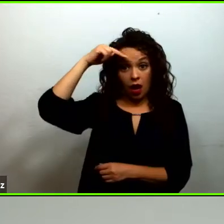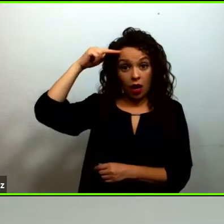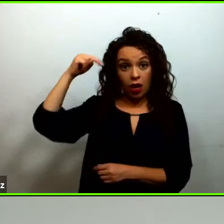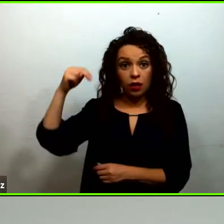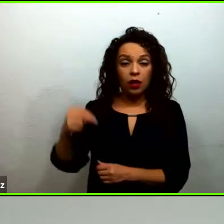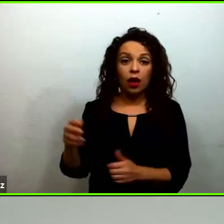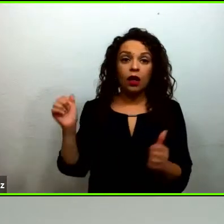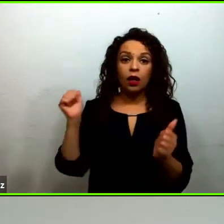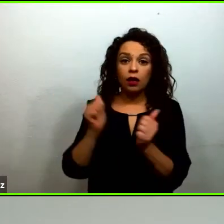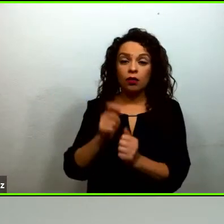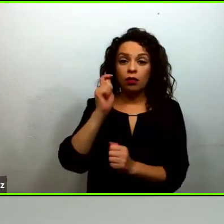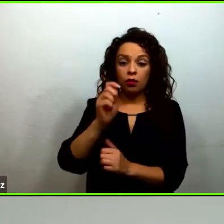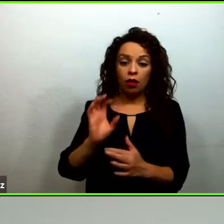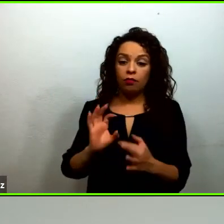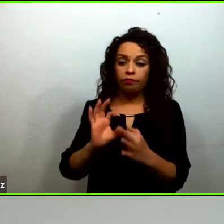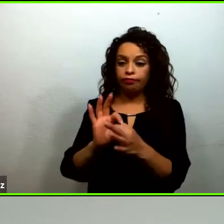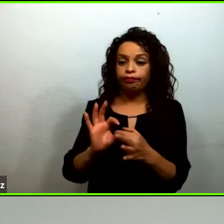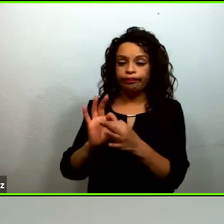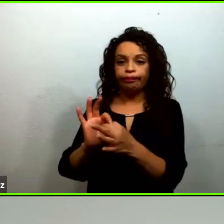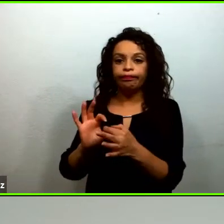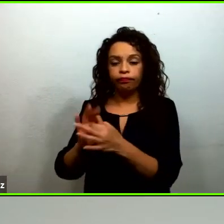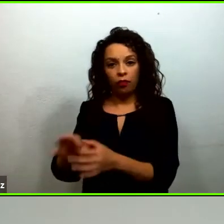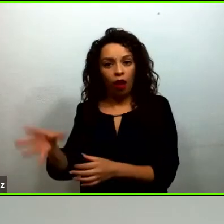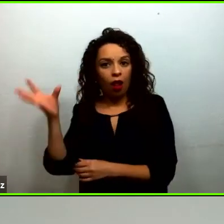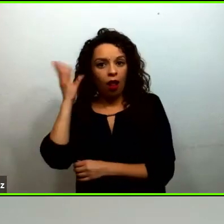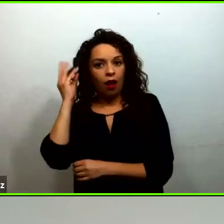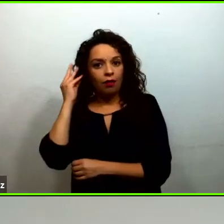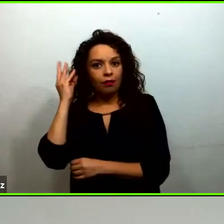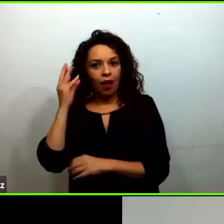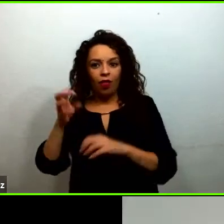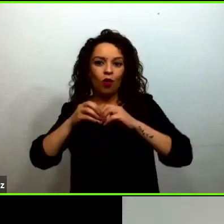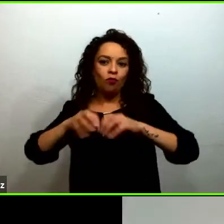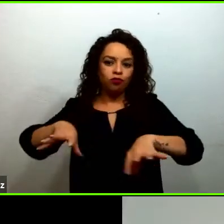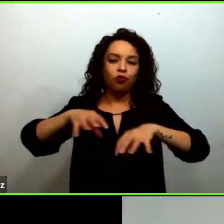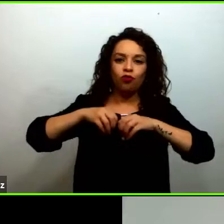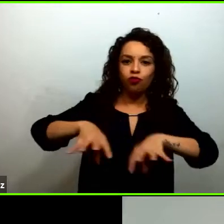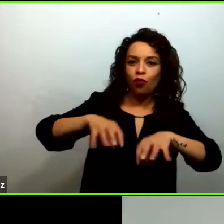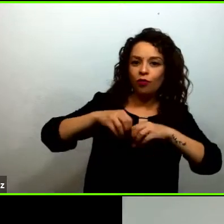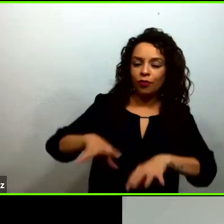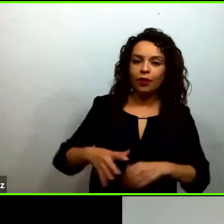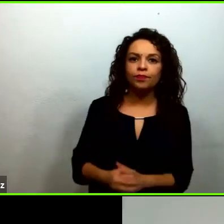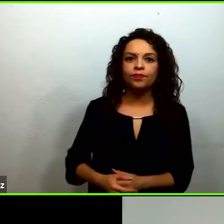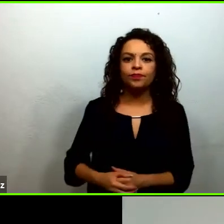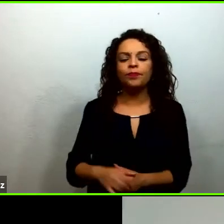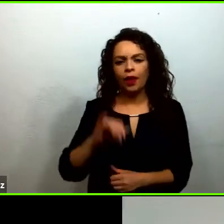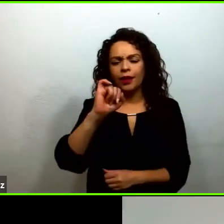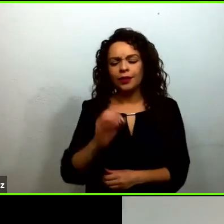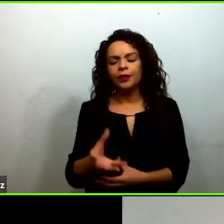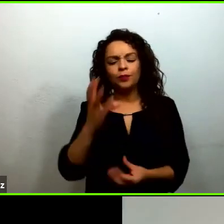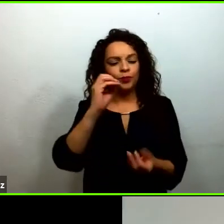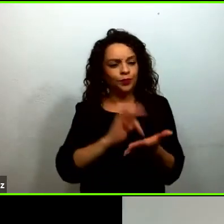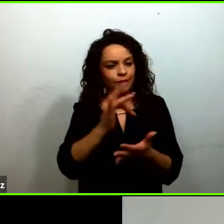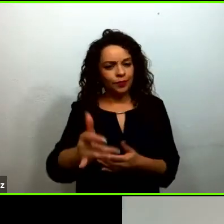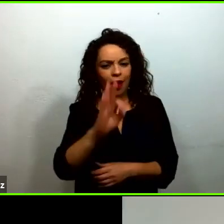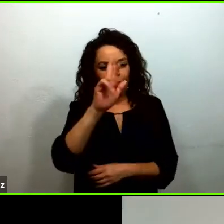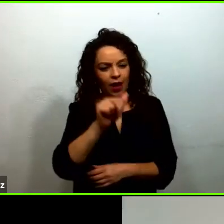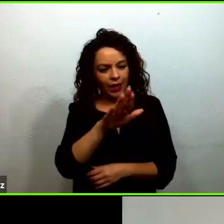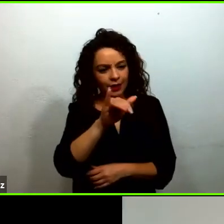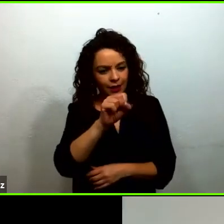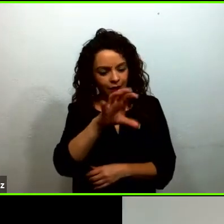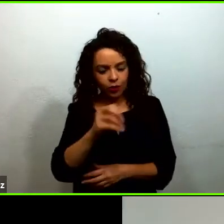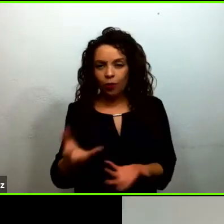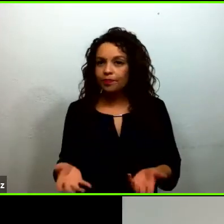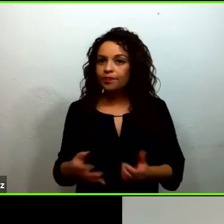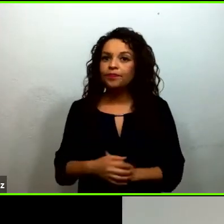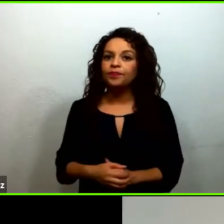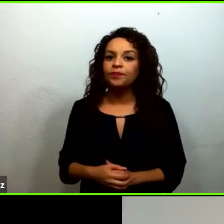con las radiodifusoras Sí muchas gracias Francisco un poco de